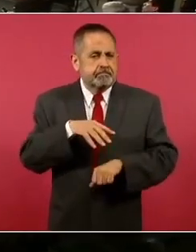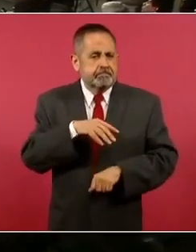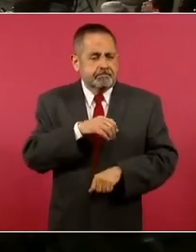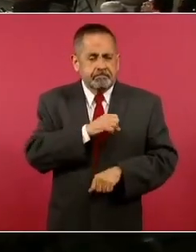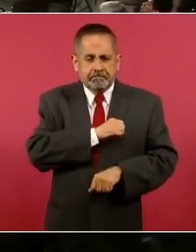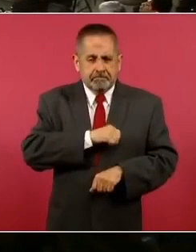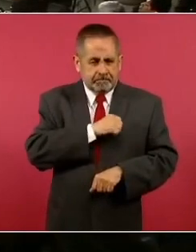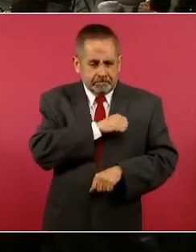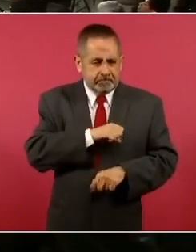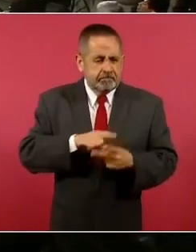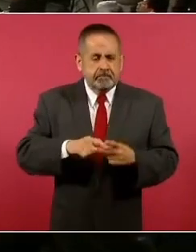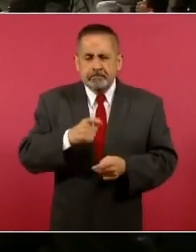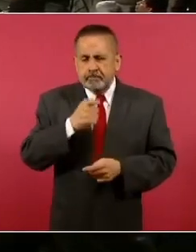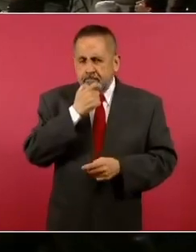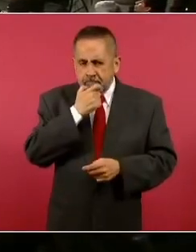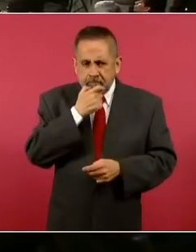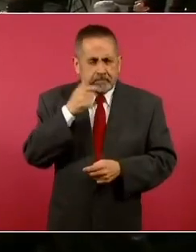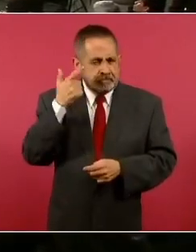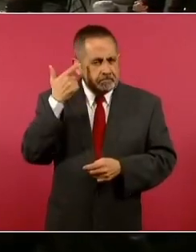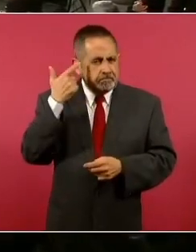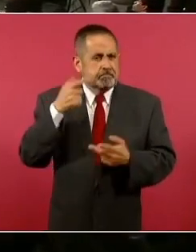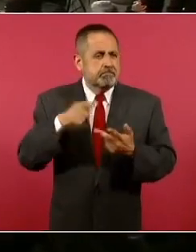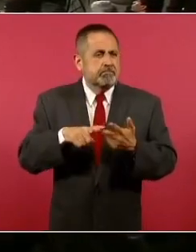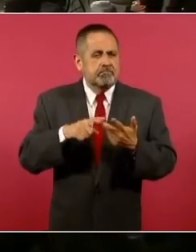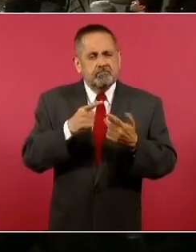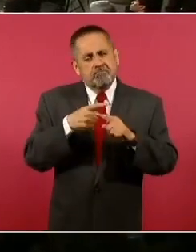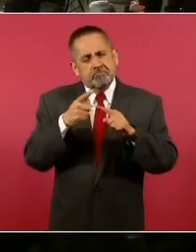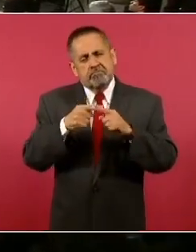de Inglaterra y de otros países. Gracias. Gracias.